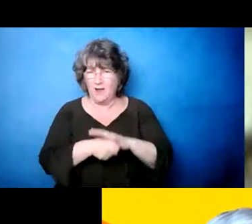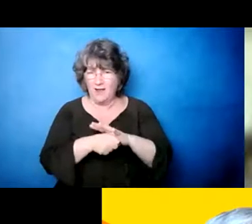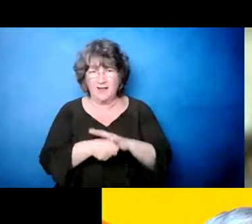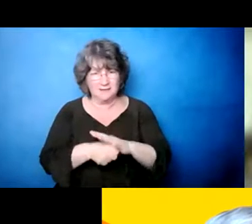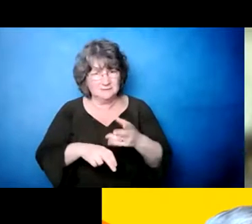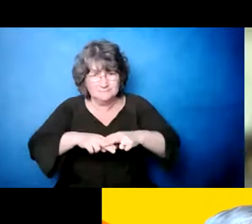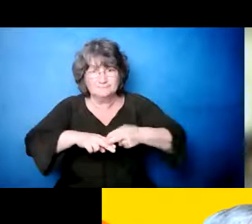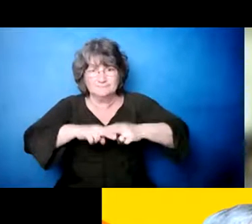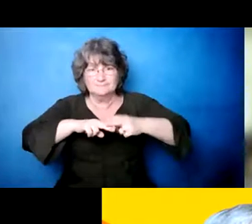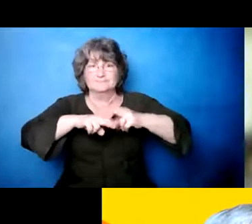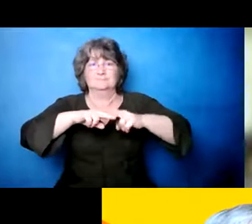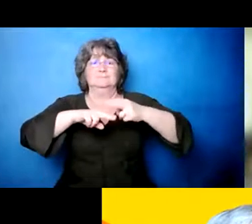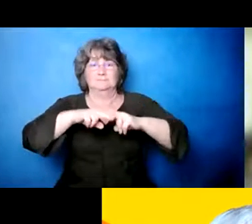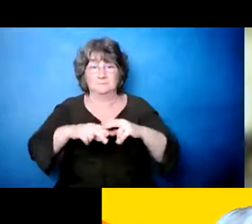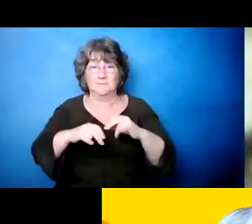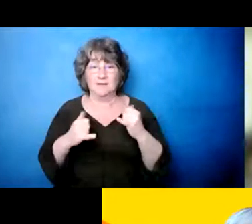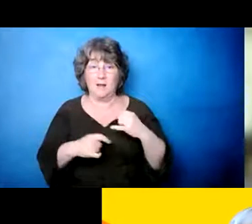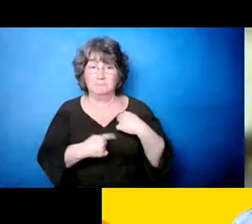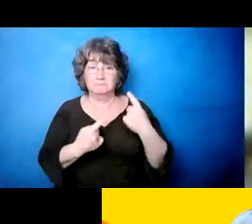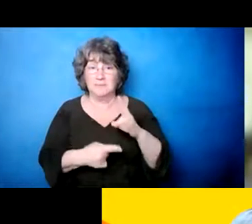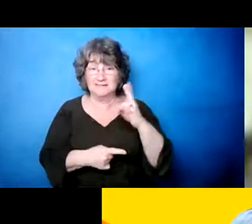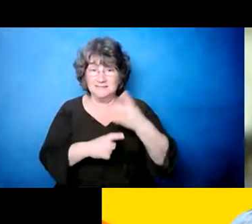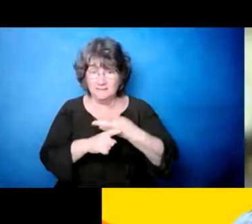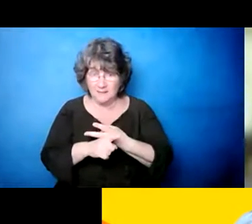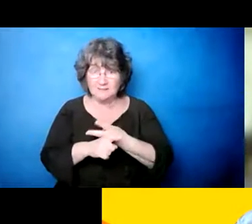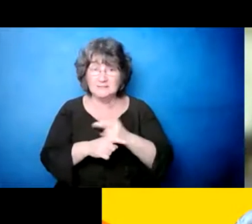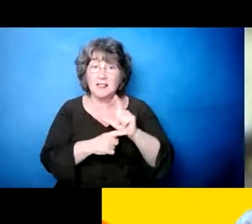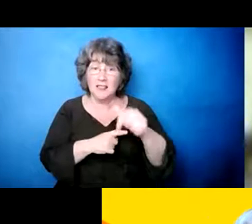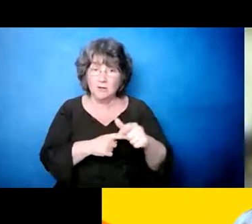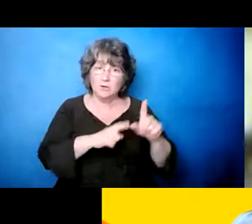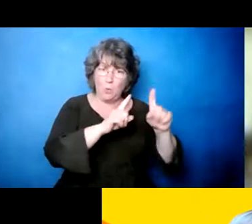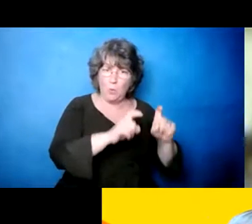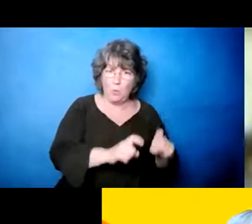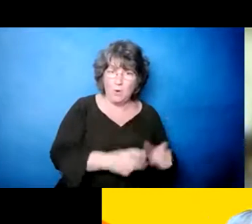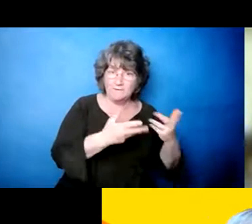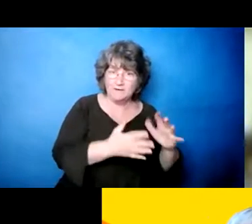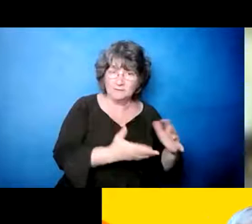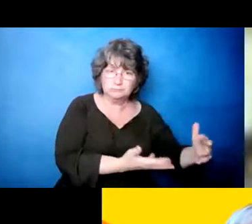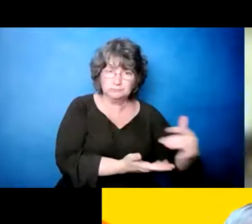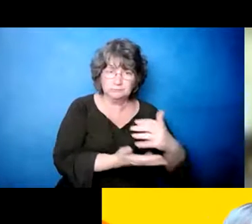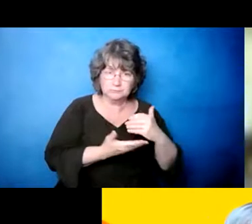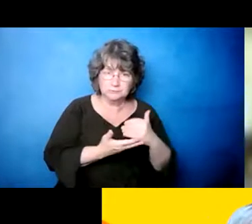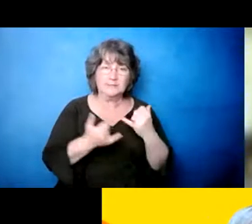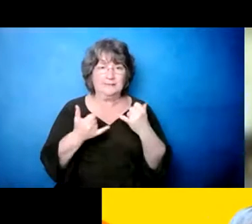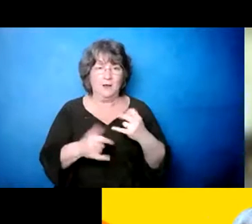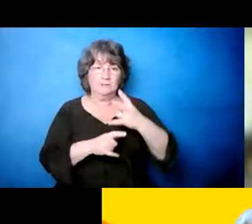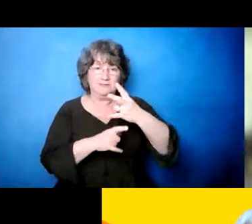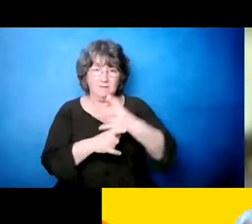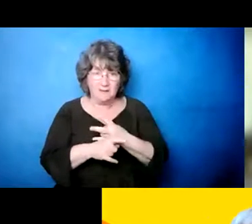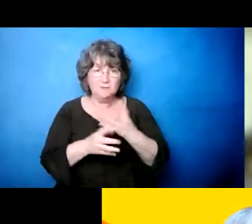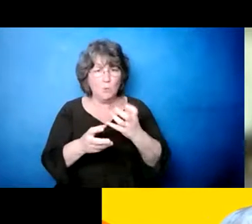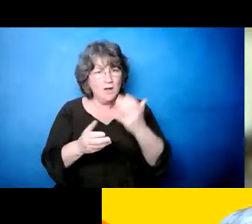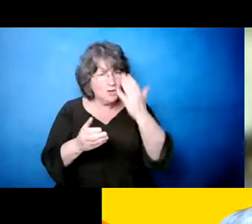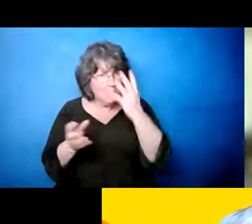estresante. Y, y, sido, eh, meses en, en, en, que nosotros hicimos esa encuesta y, y,